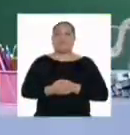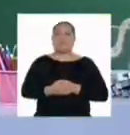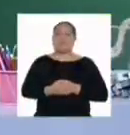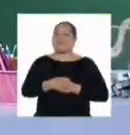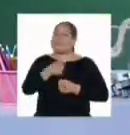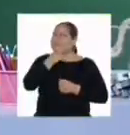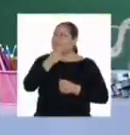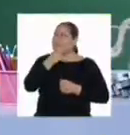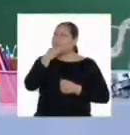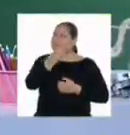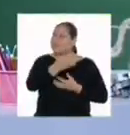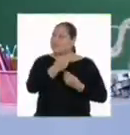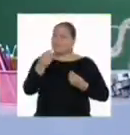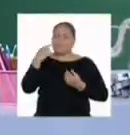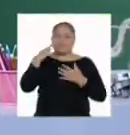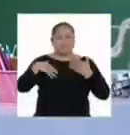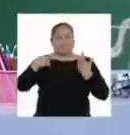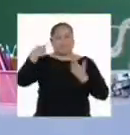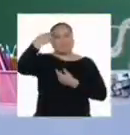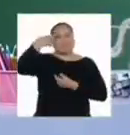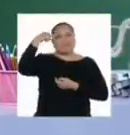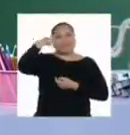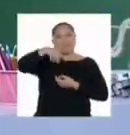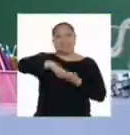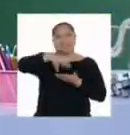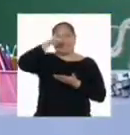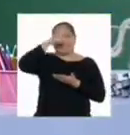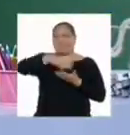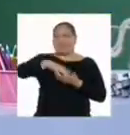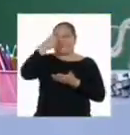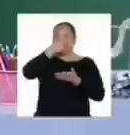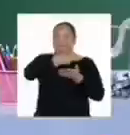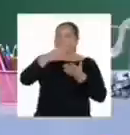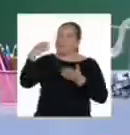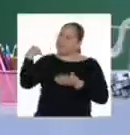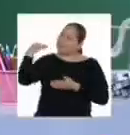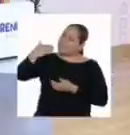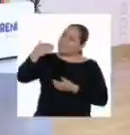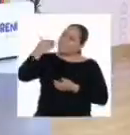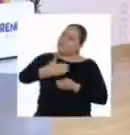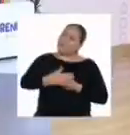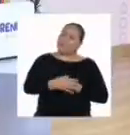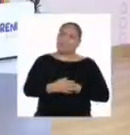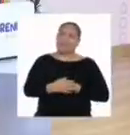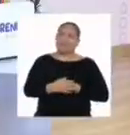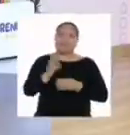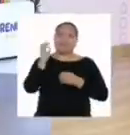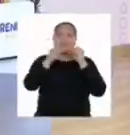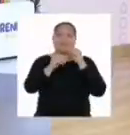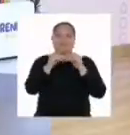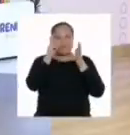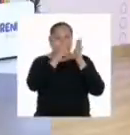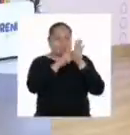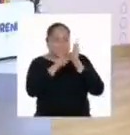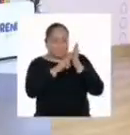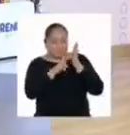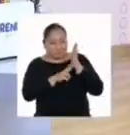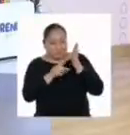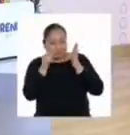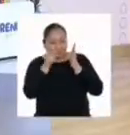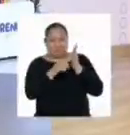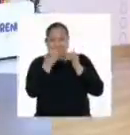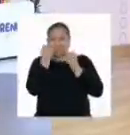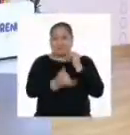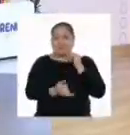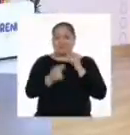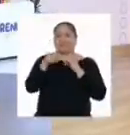Me ha gustado mucho poder reflexionar sobre nuestro aprendizaje de las dos últimas semanas. Darle una revisada final es